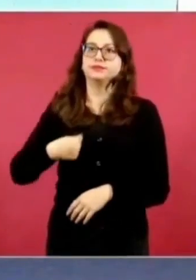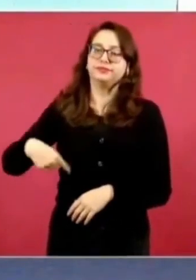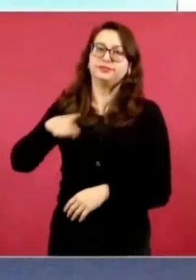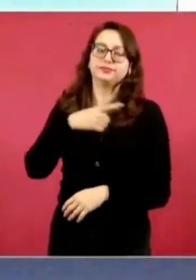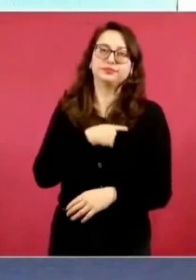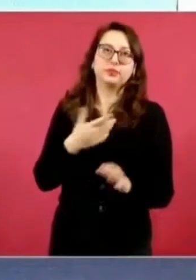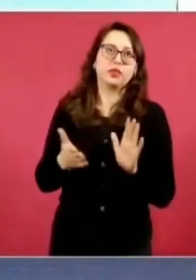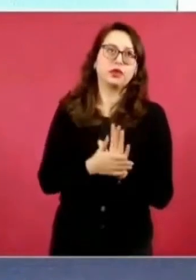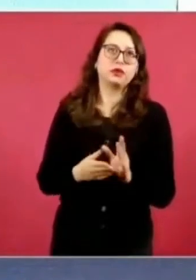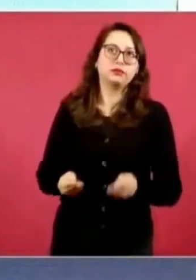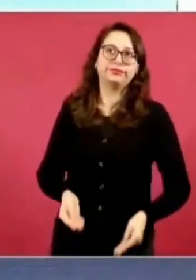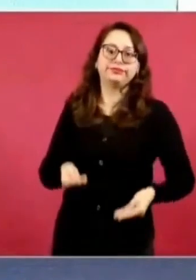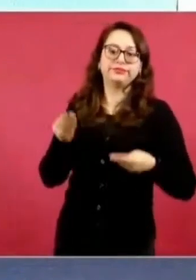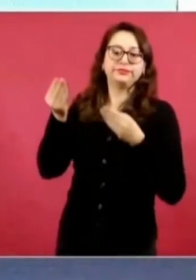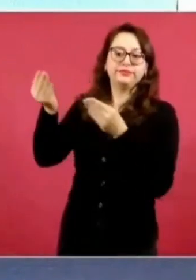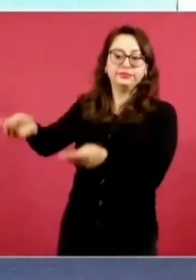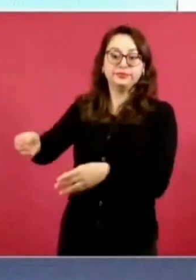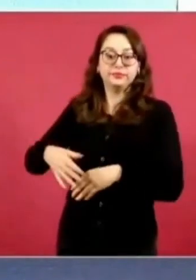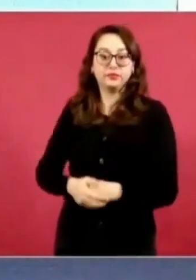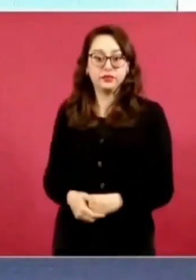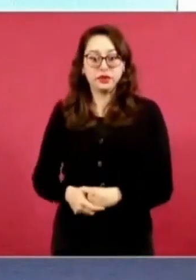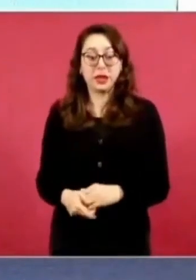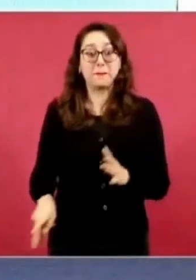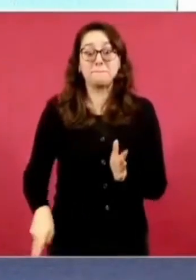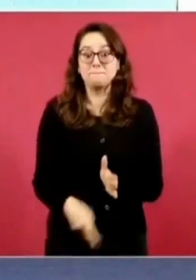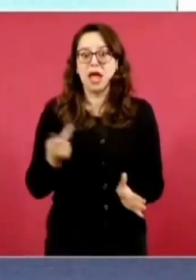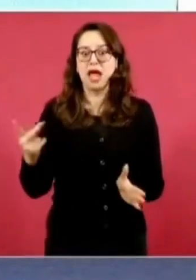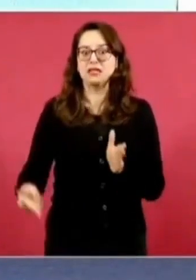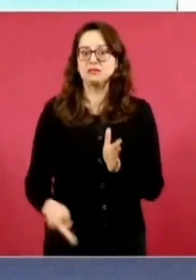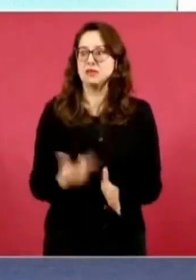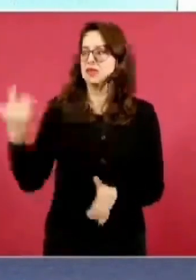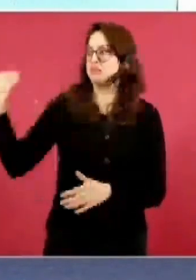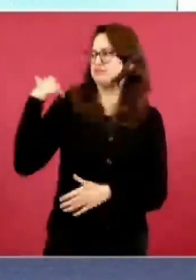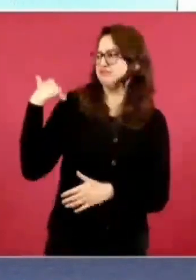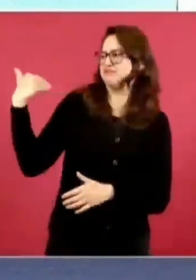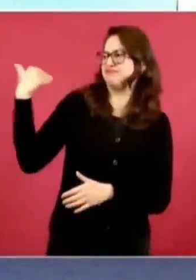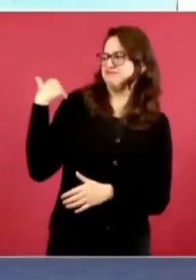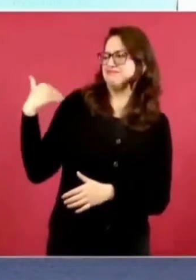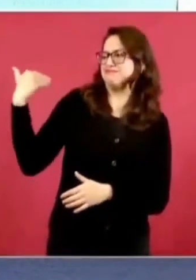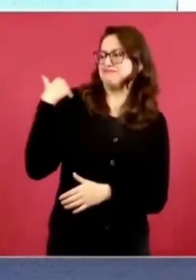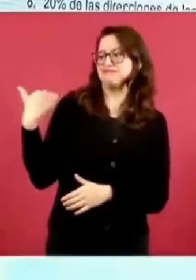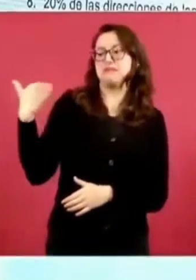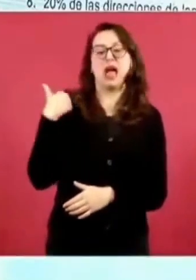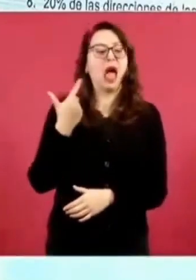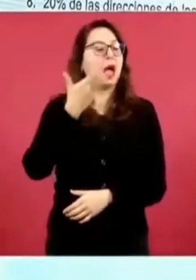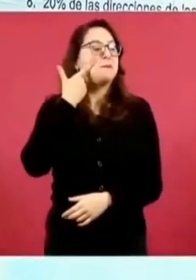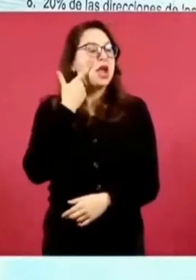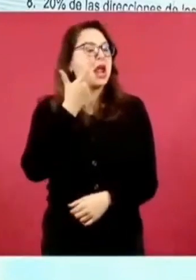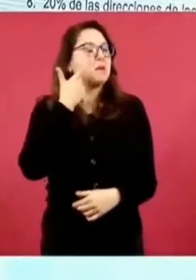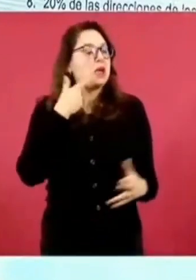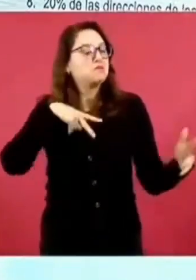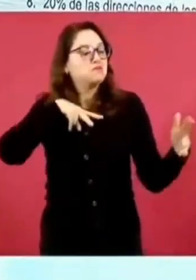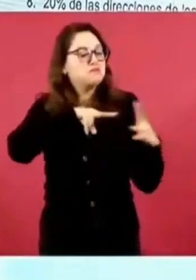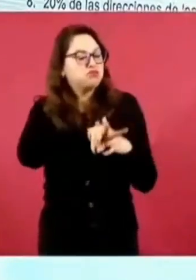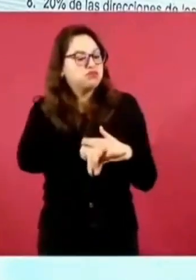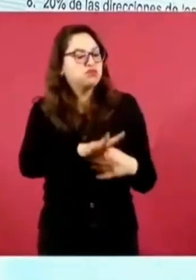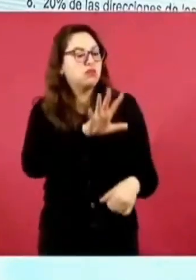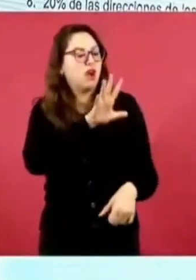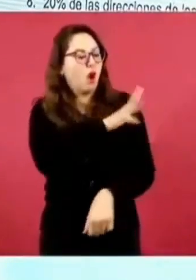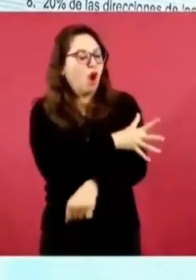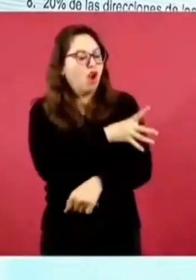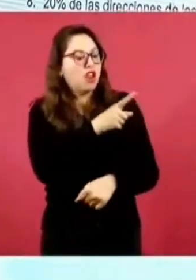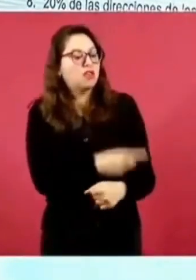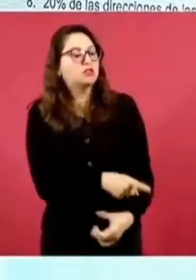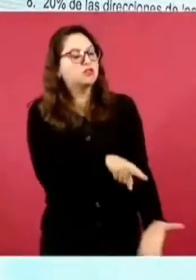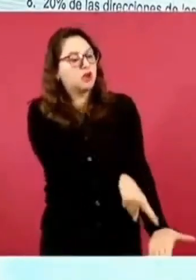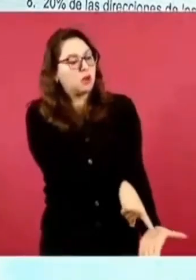todo lo que envían, y